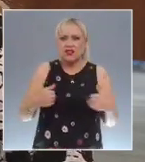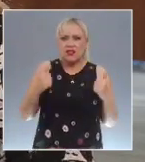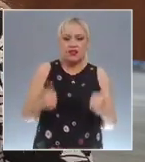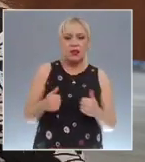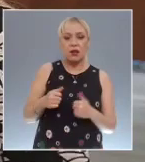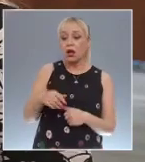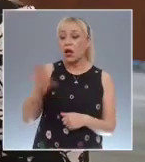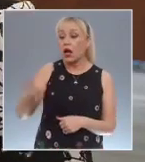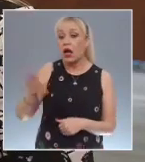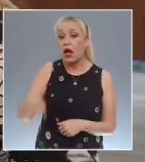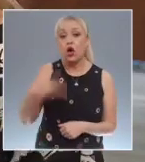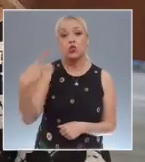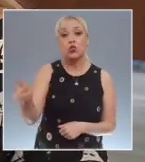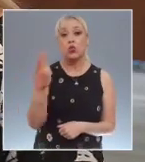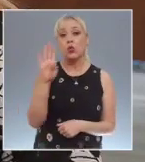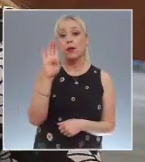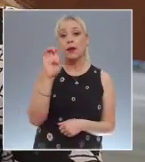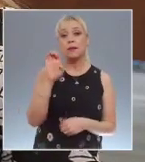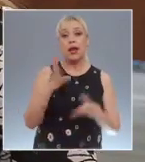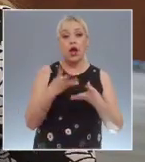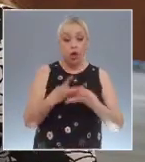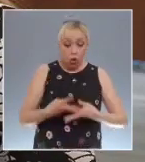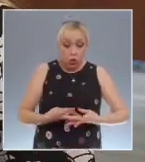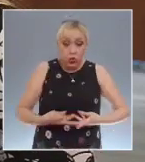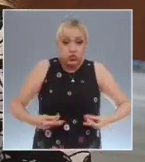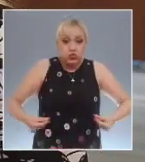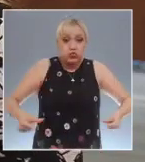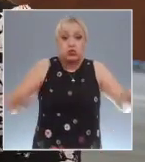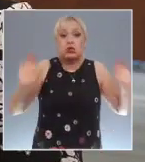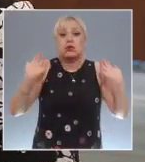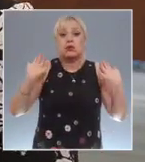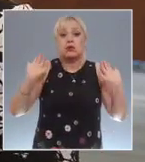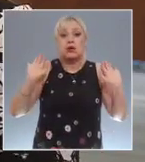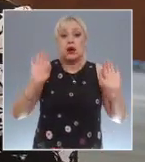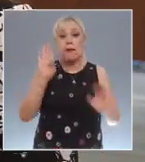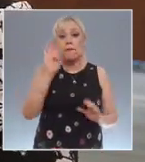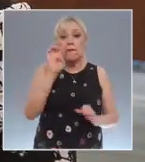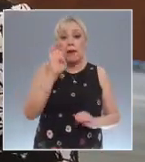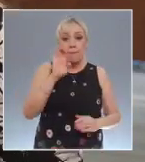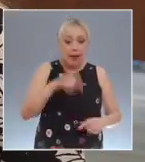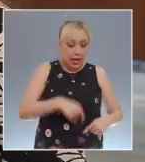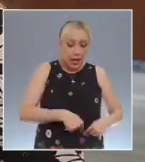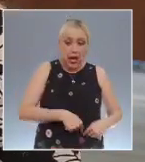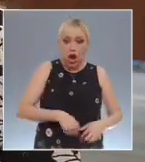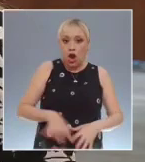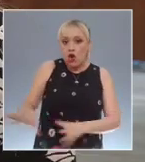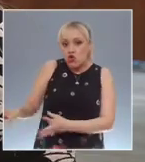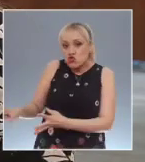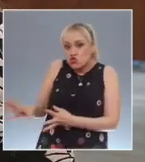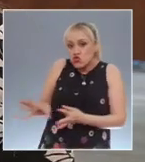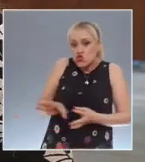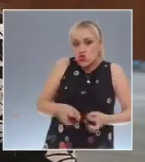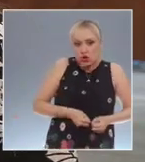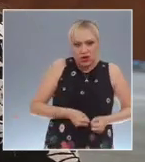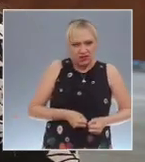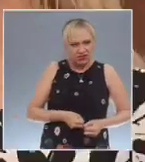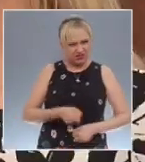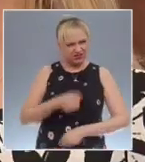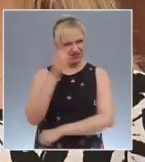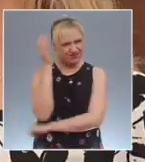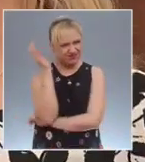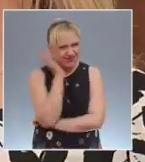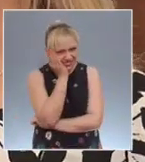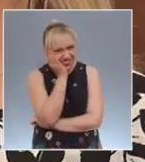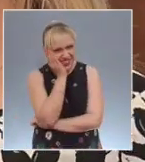seguramente, su bebé fue absorbido por el otro bebé. Entonces, ¿cómo es posible que le quieran hacer creer esta situación?